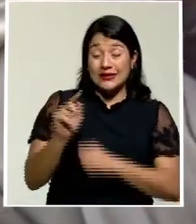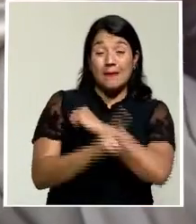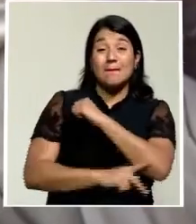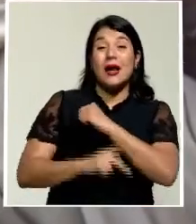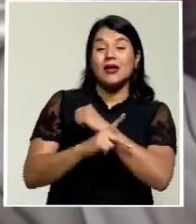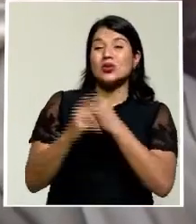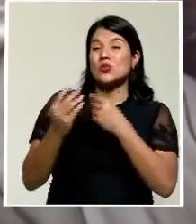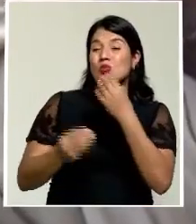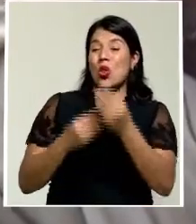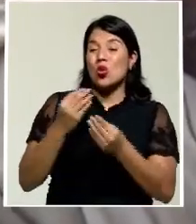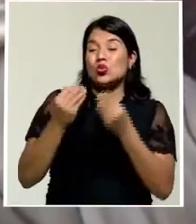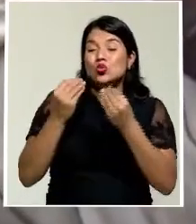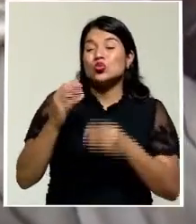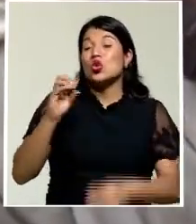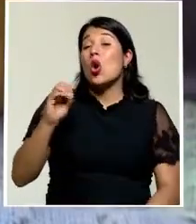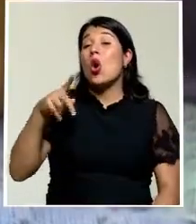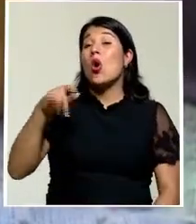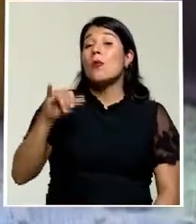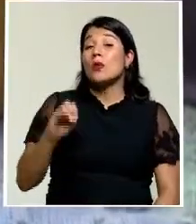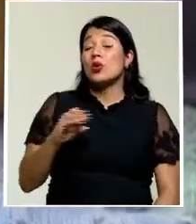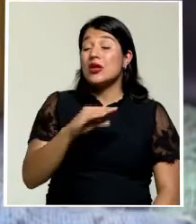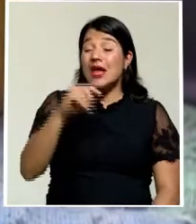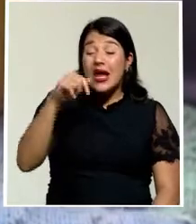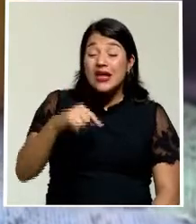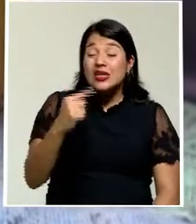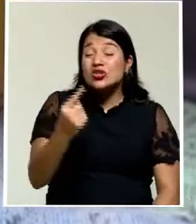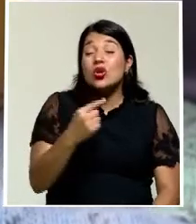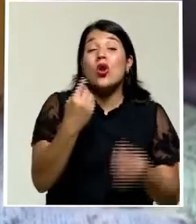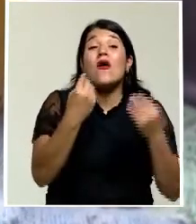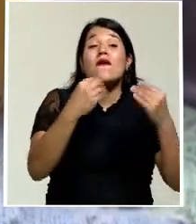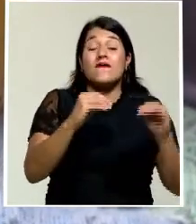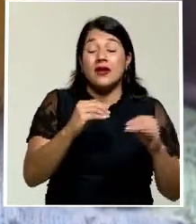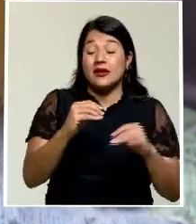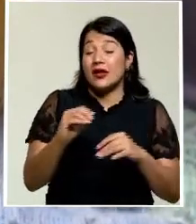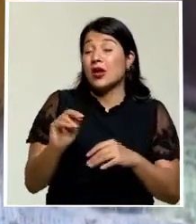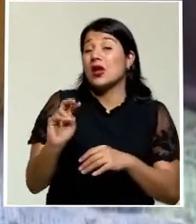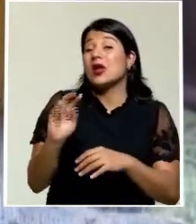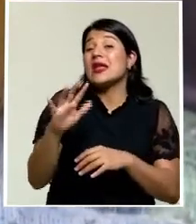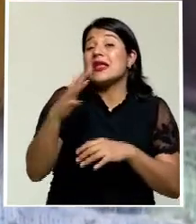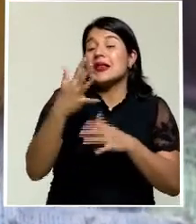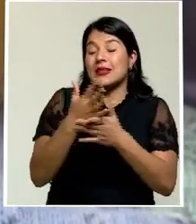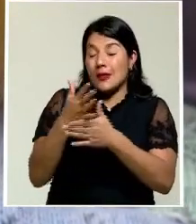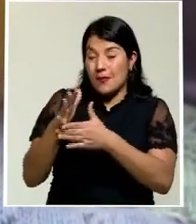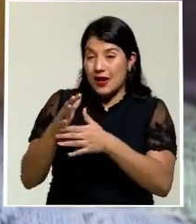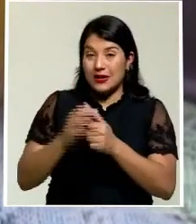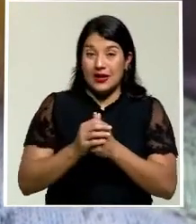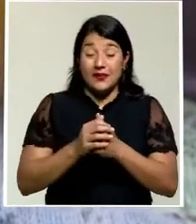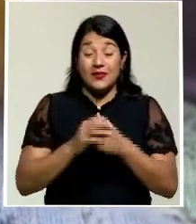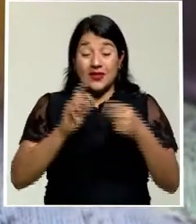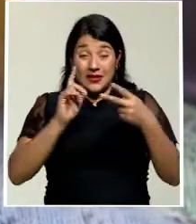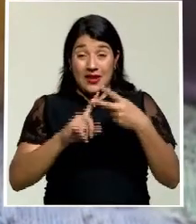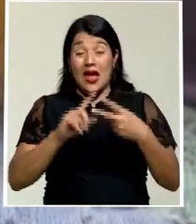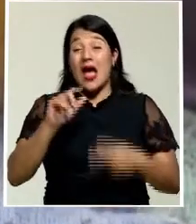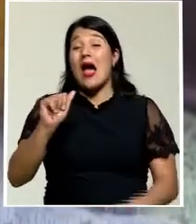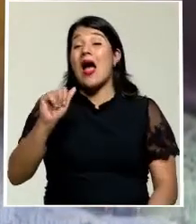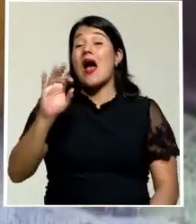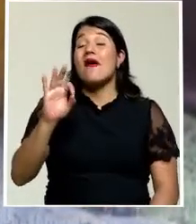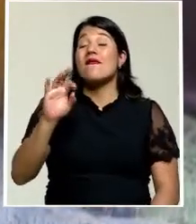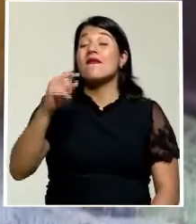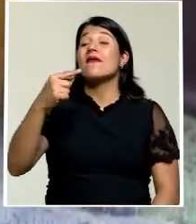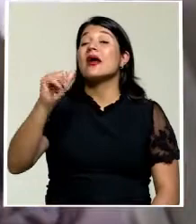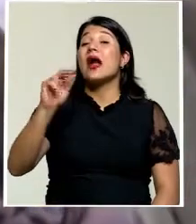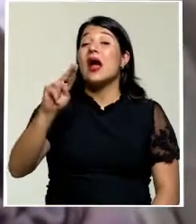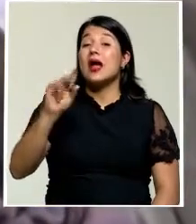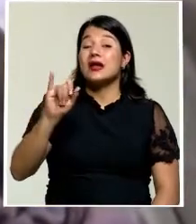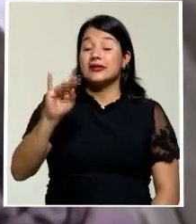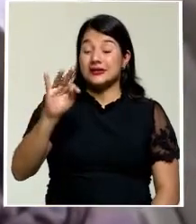y aquí se comercializa solo una ínfima parte. Mientras Afganistán se hunde en la miseria, el precio de su droga más famosa